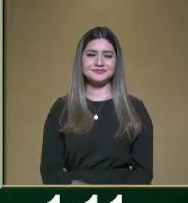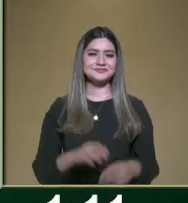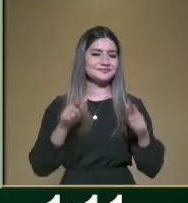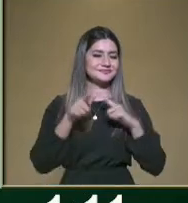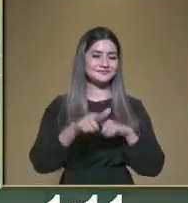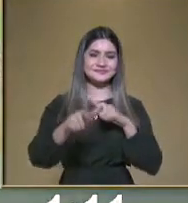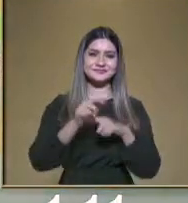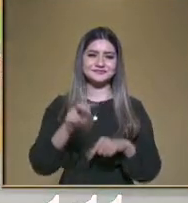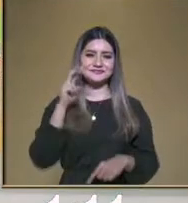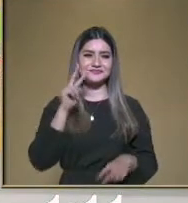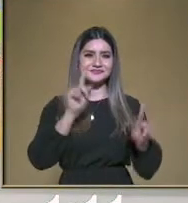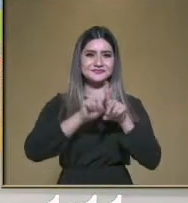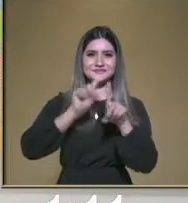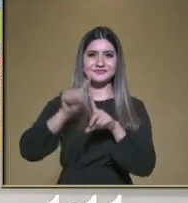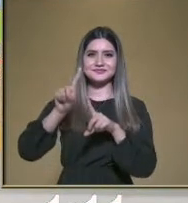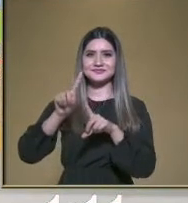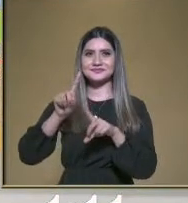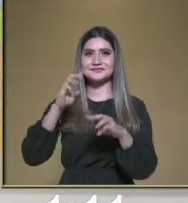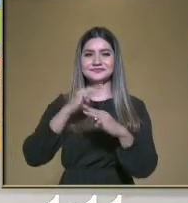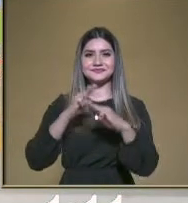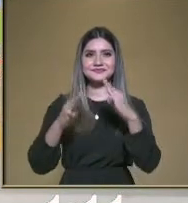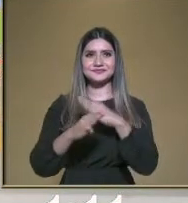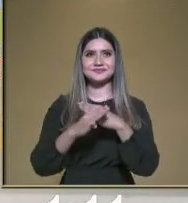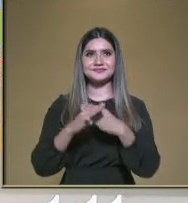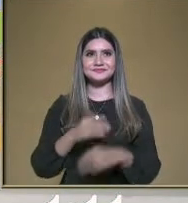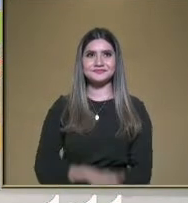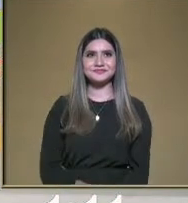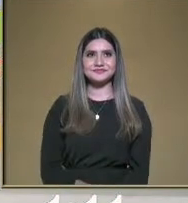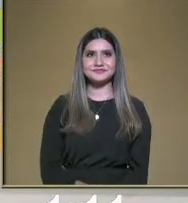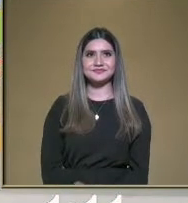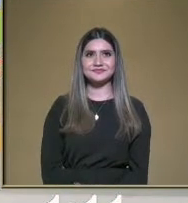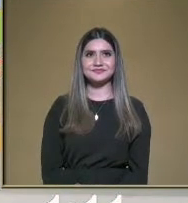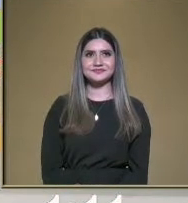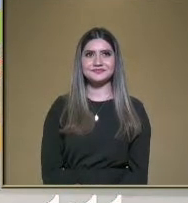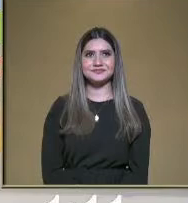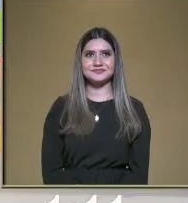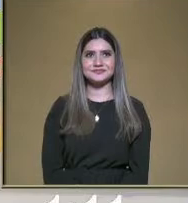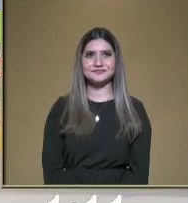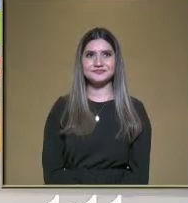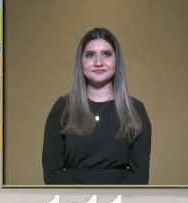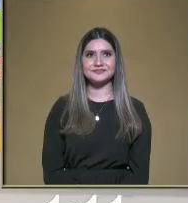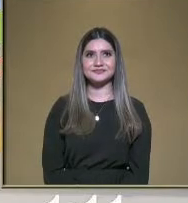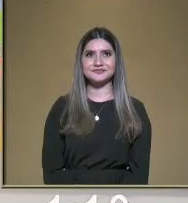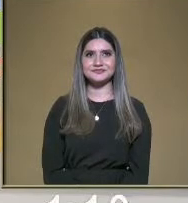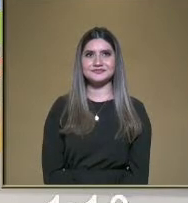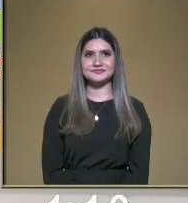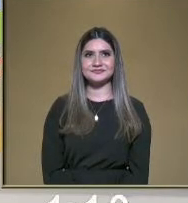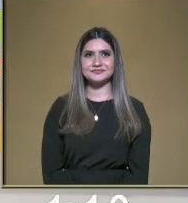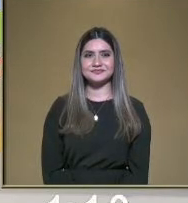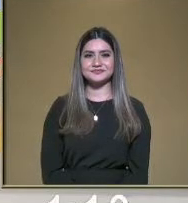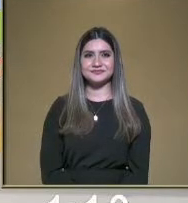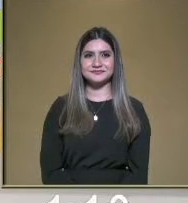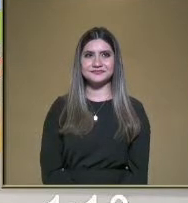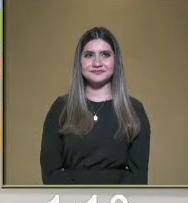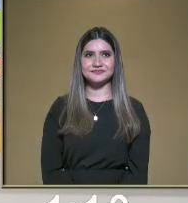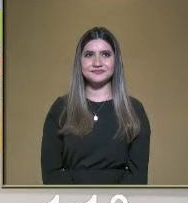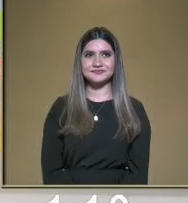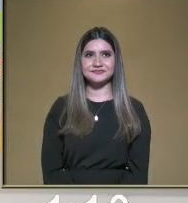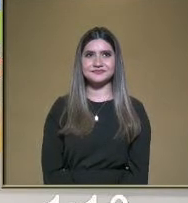mostrando más materiales, pero ya sería con, en cuestión, materiales que ha elaborado el DI.